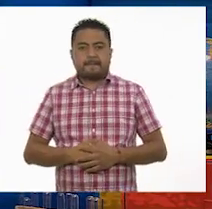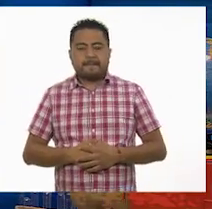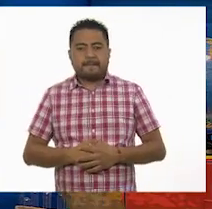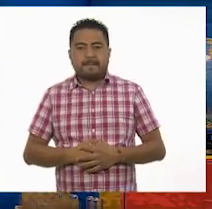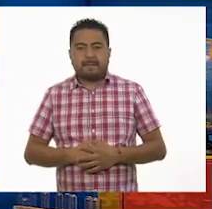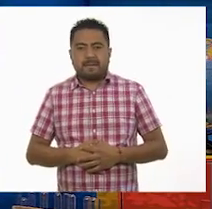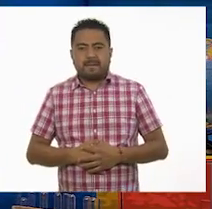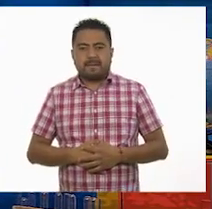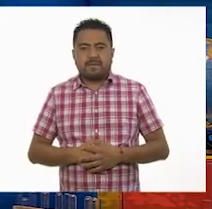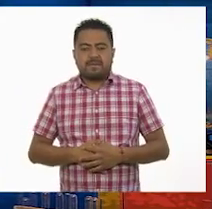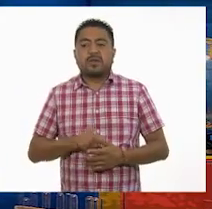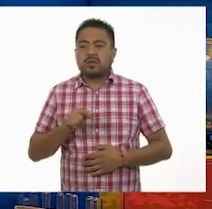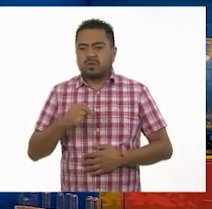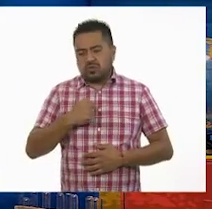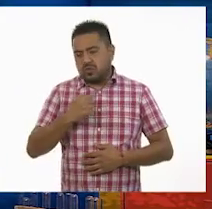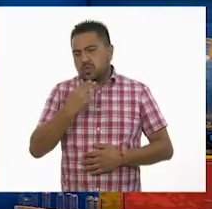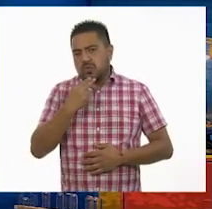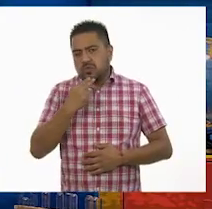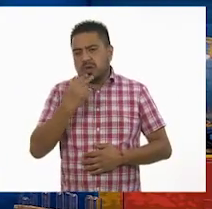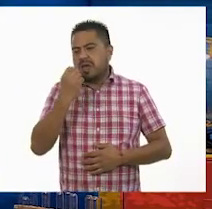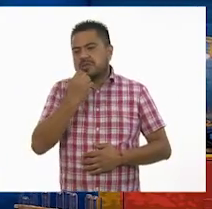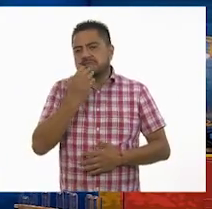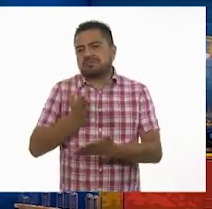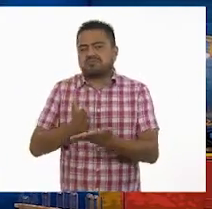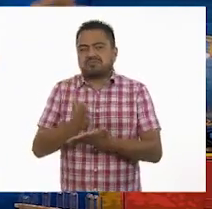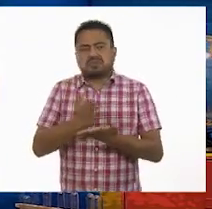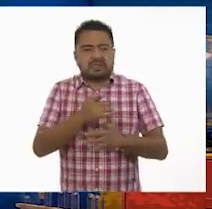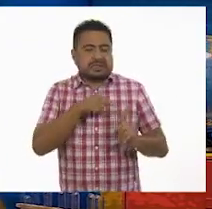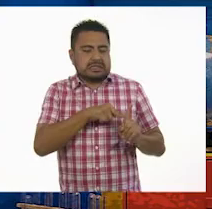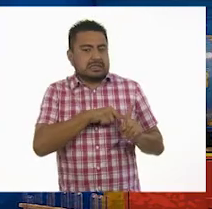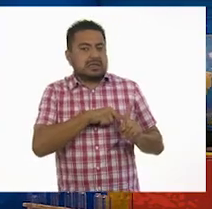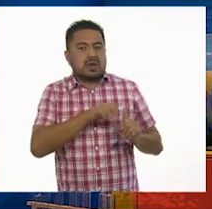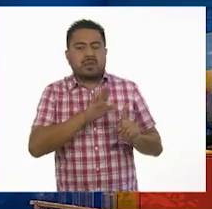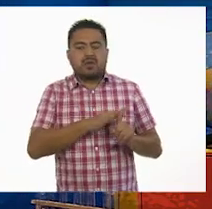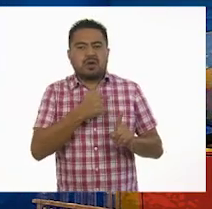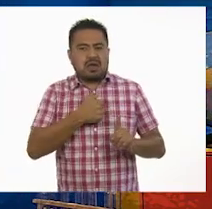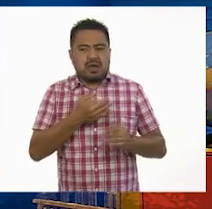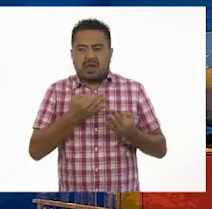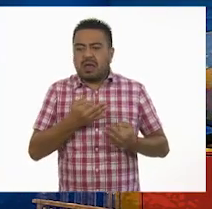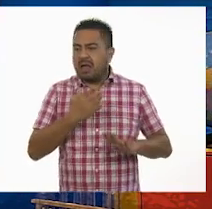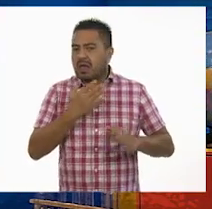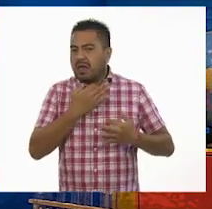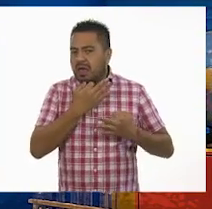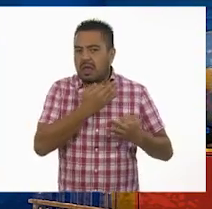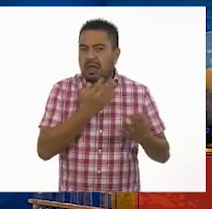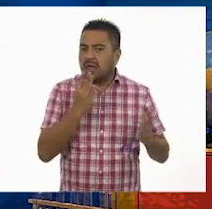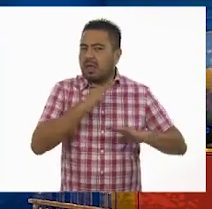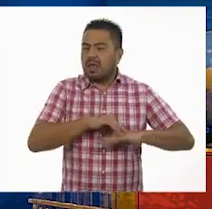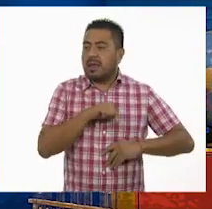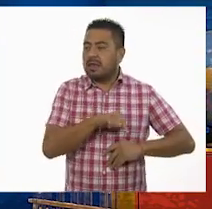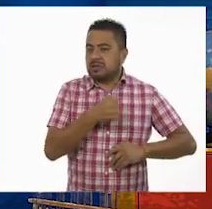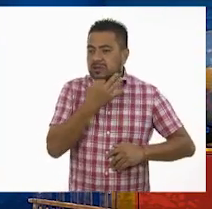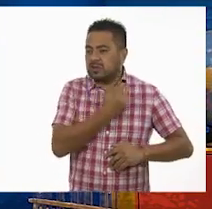Soy muy utilizado en las escuelas, porque resulto muy atractivo para los niños.